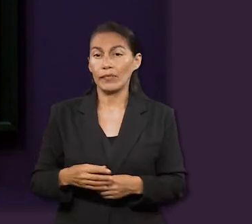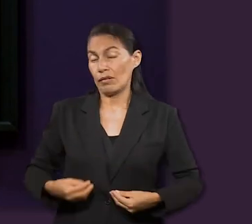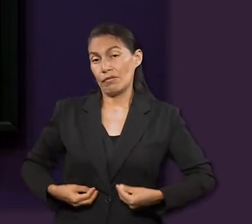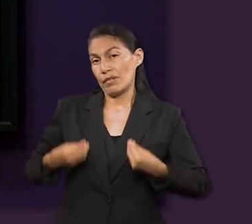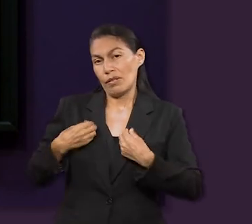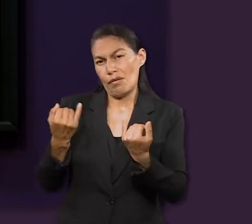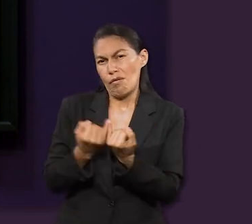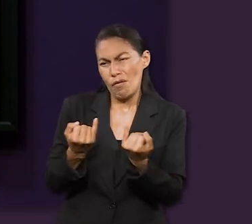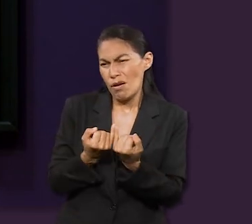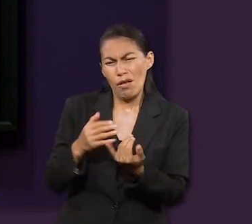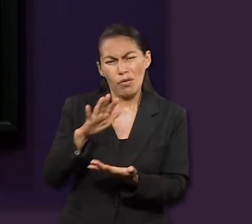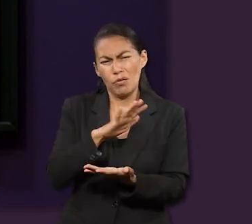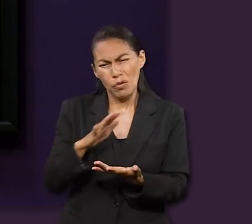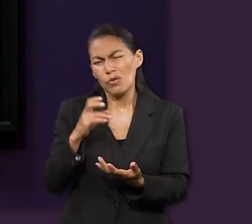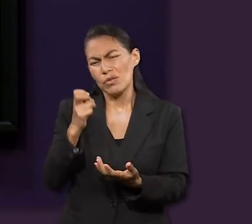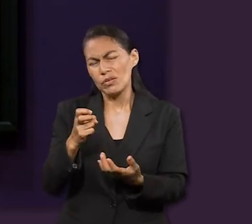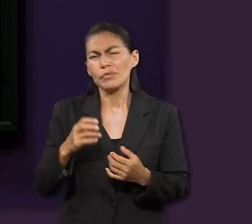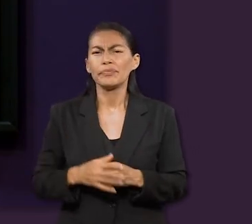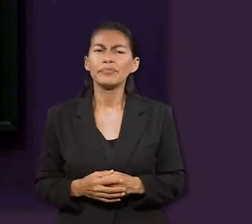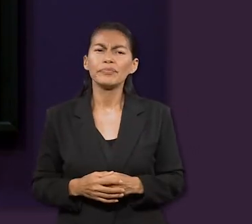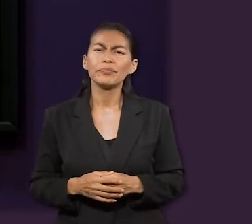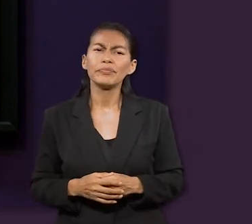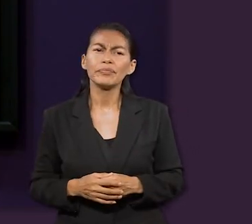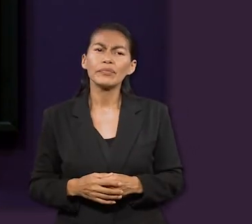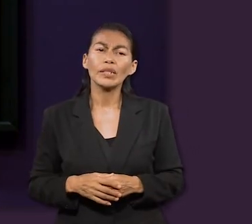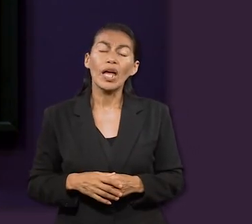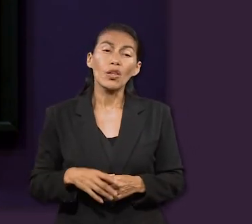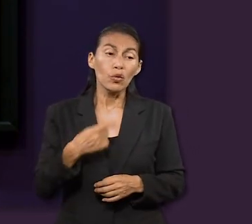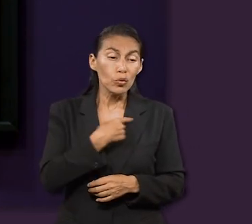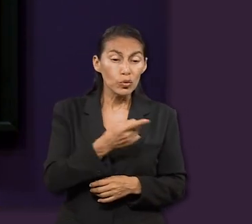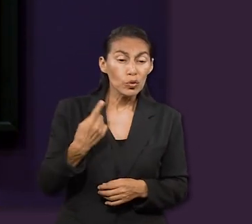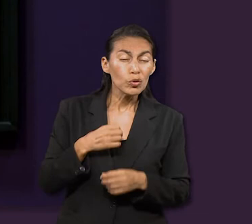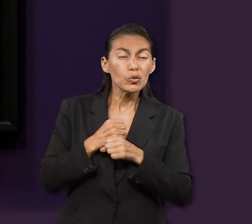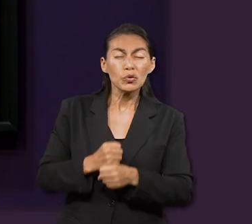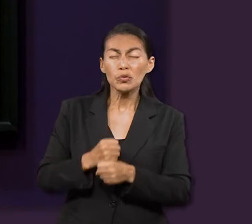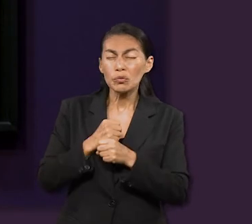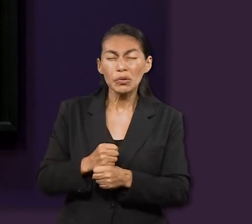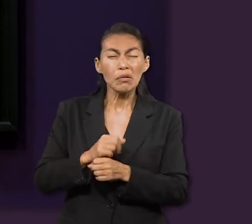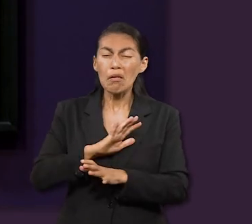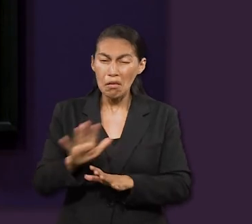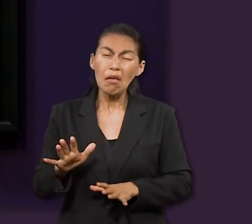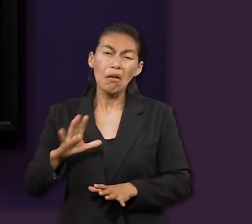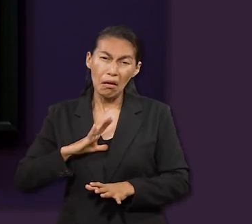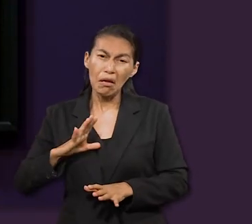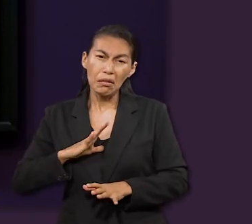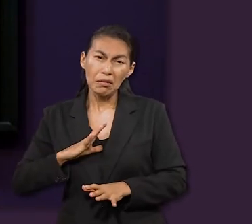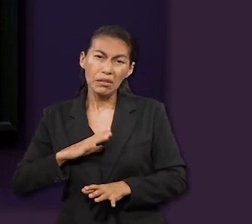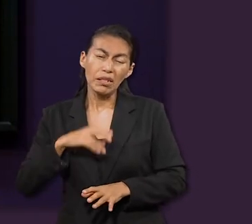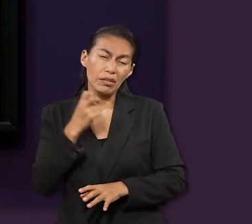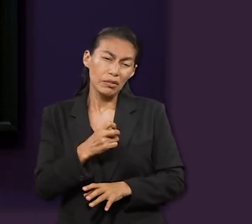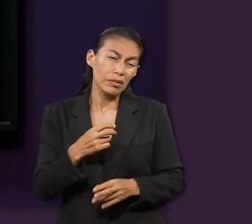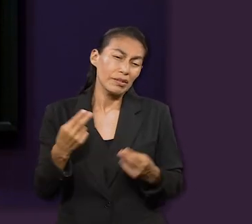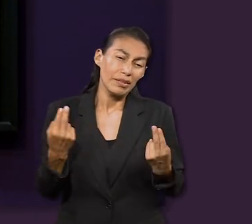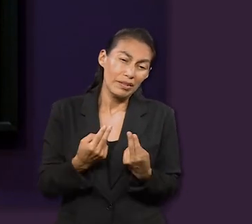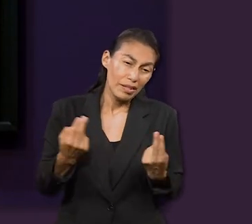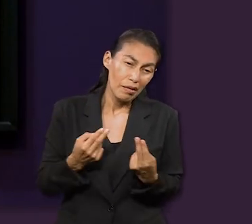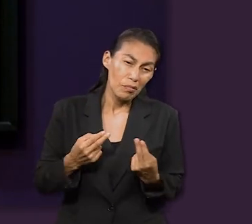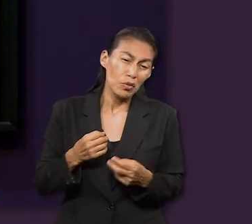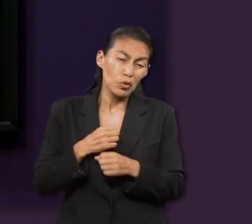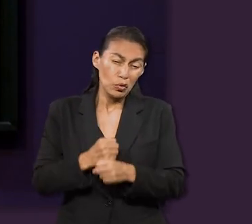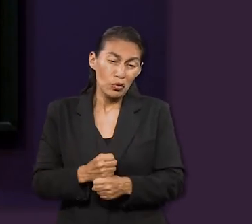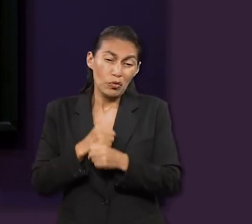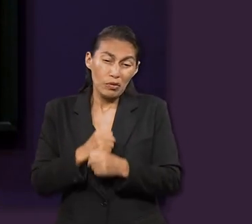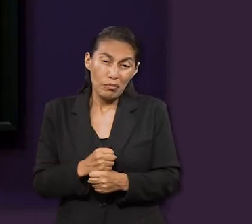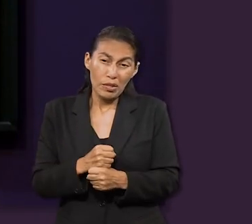vida todo se plantea así, y creo que si ya tenemos el sufrimiento de por sí, deberíamos intentar que ese